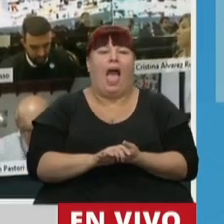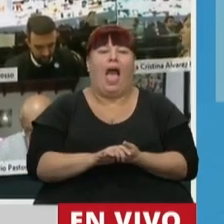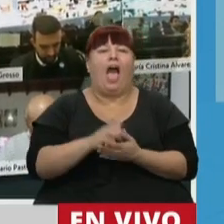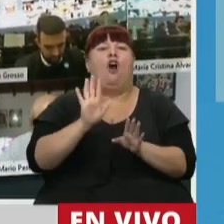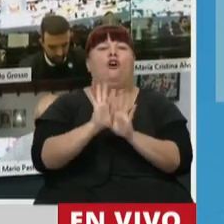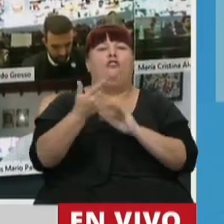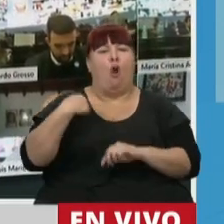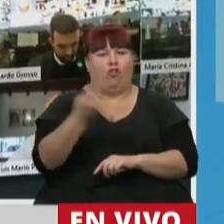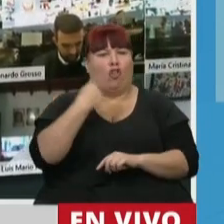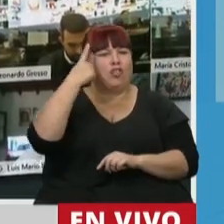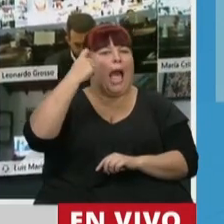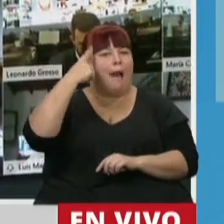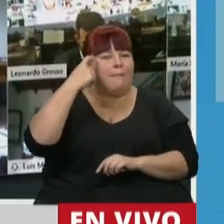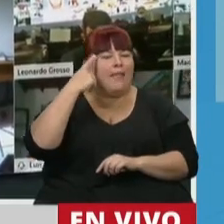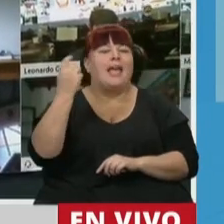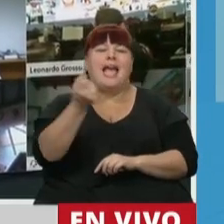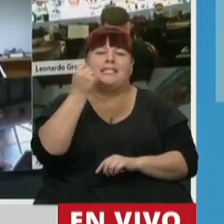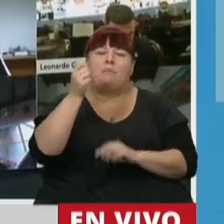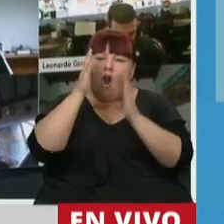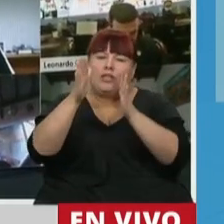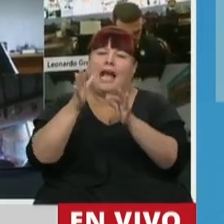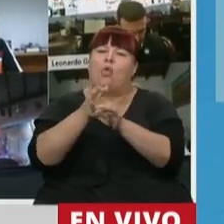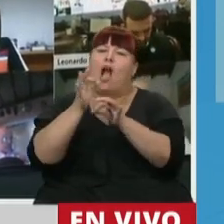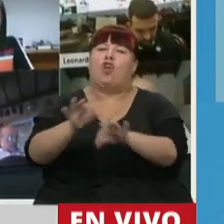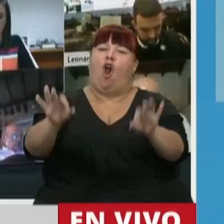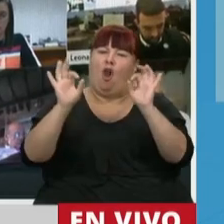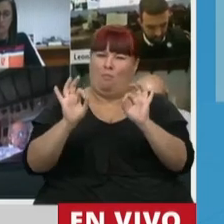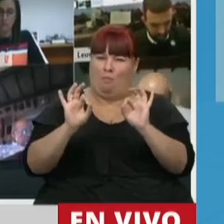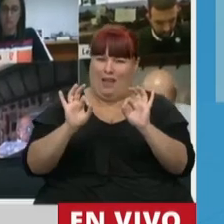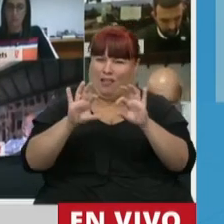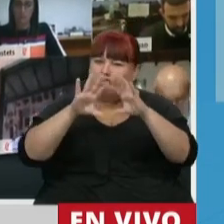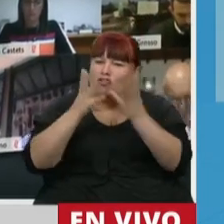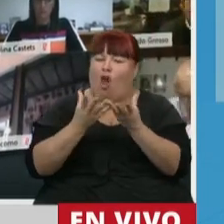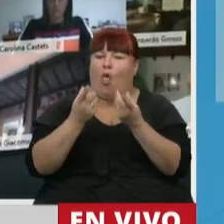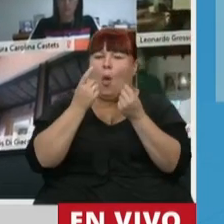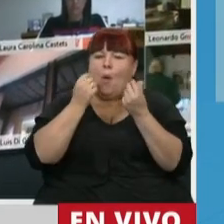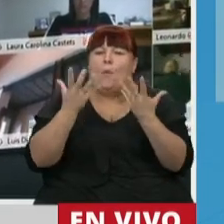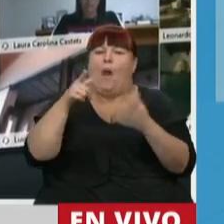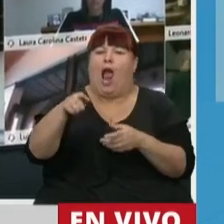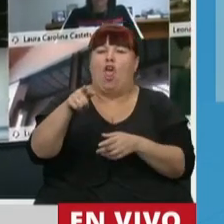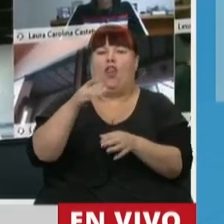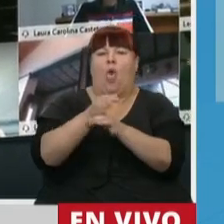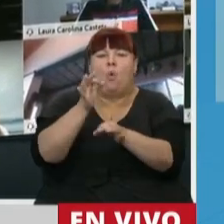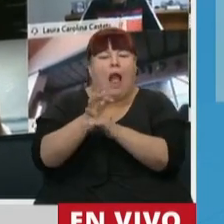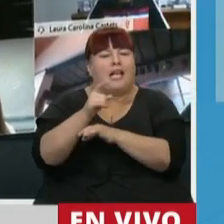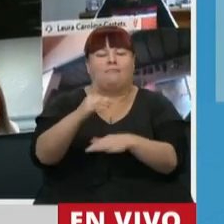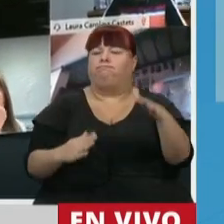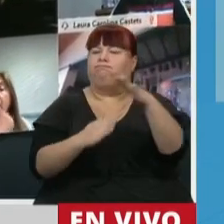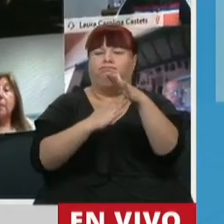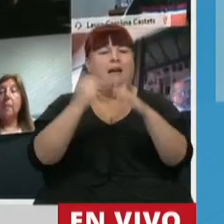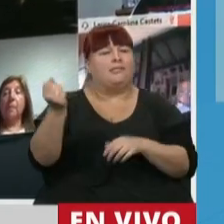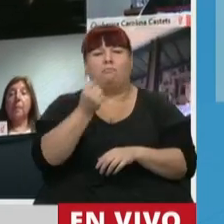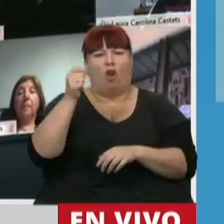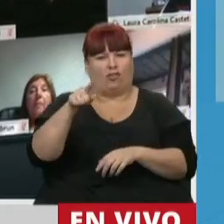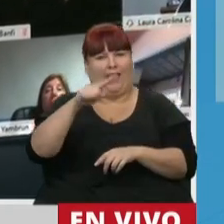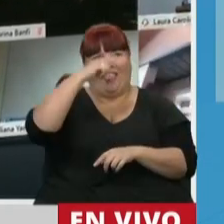enseñanza que es el valorar la educación en su todo, en valorar la educación como uno de los pilares fundamentales